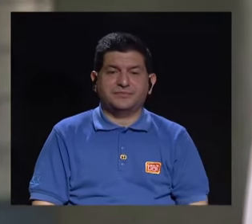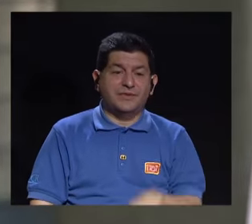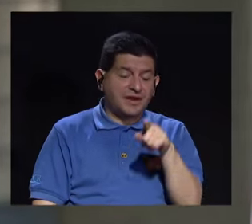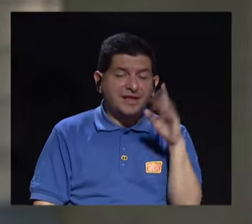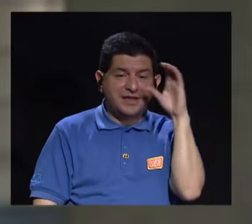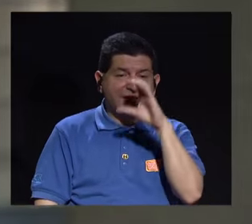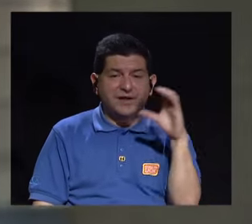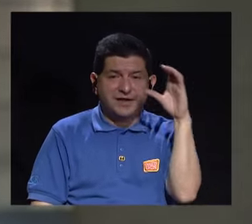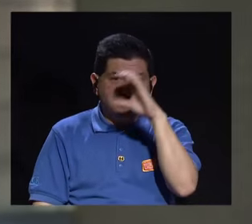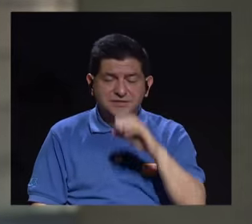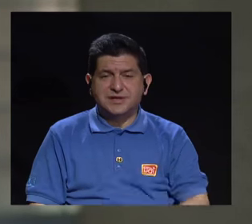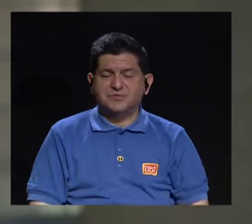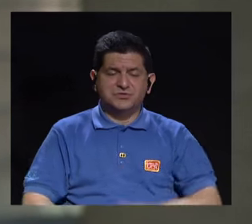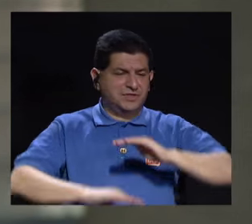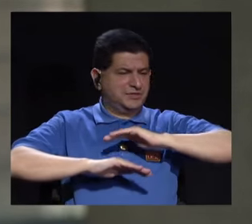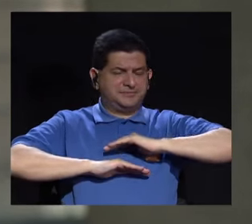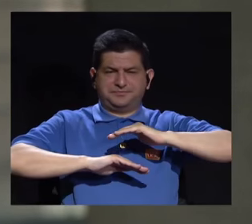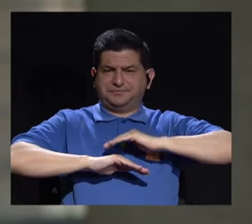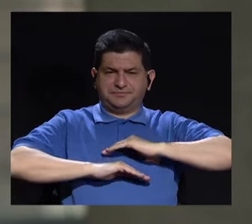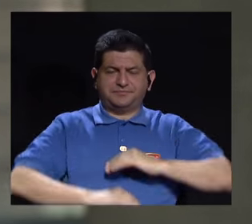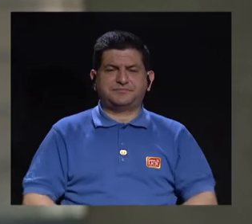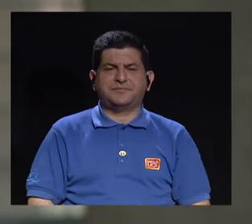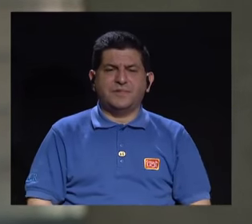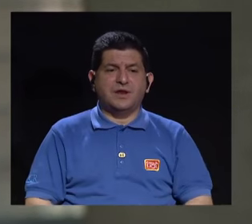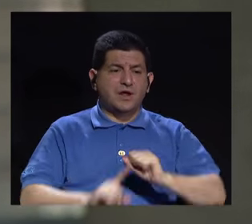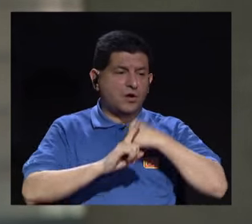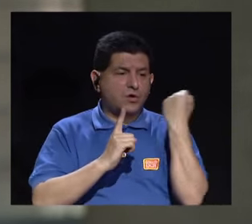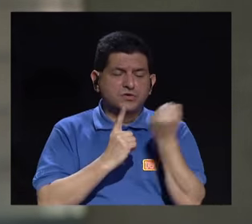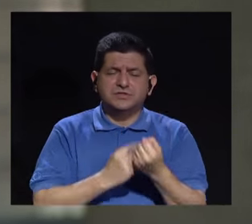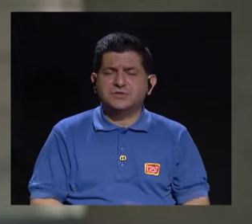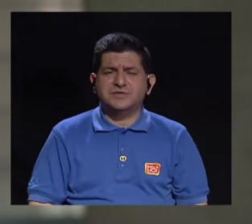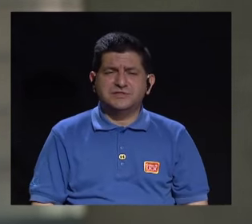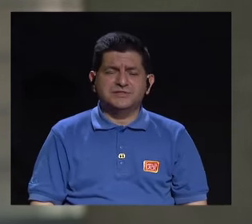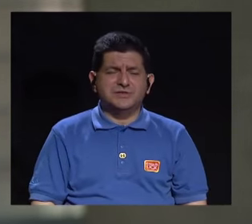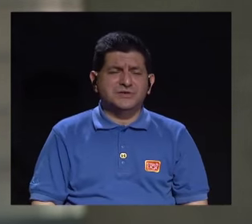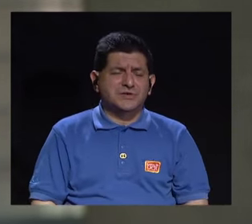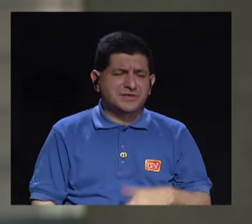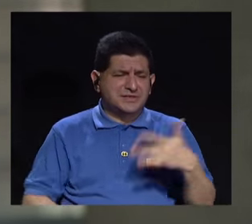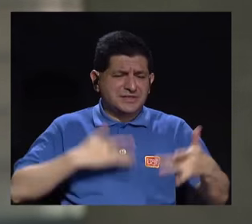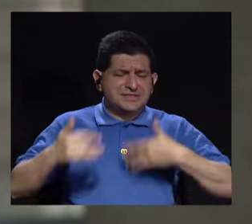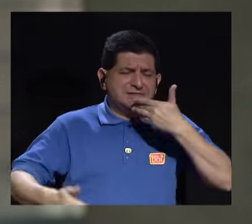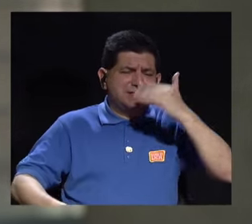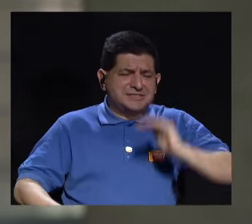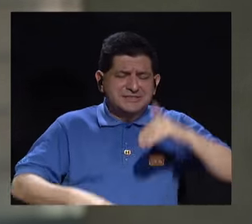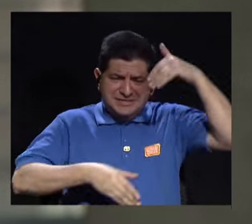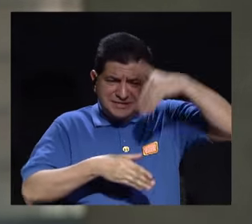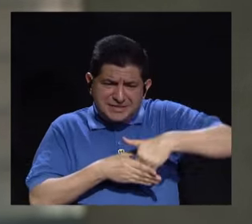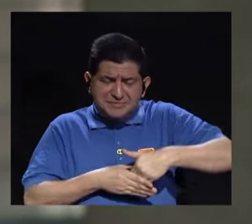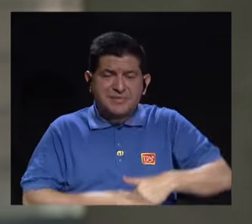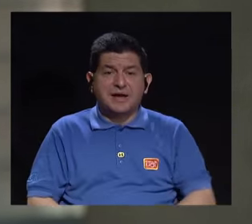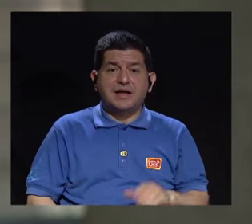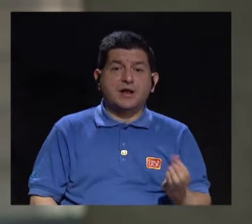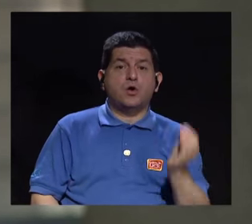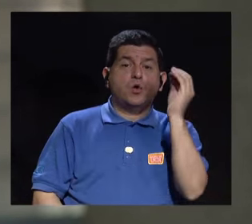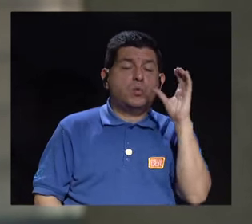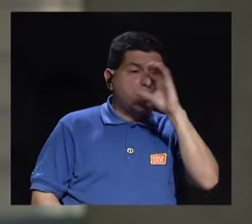Y en esa búsqueda, digamos, en esa insatisfacción, en ese malestar interior, ese adolescente está buscando como salidas